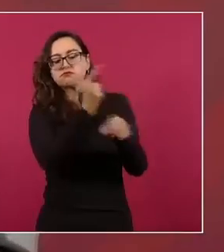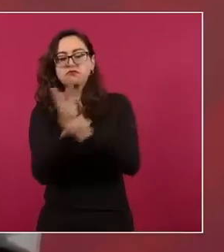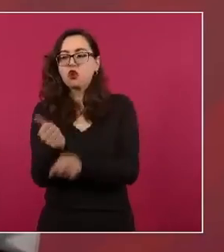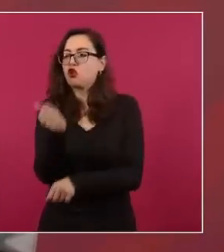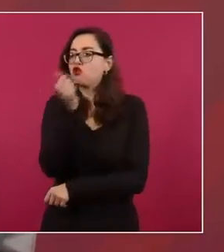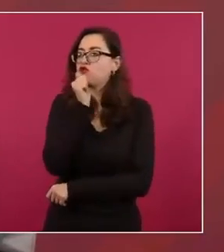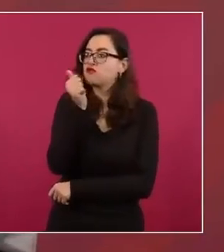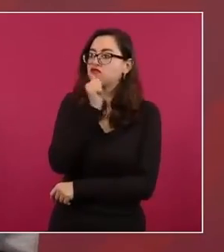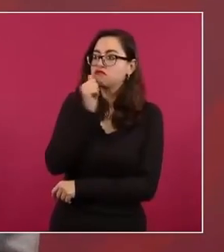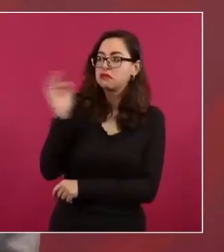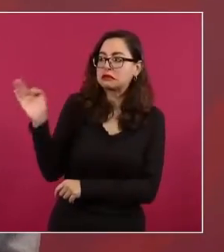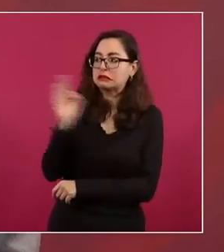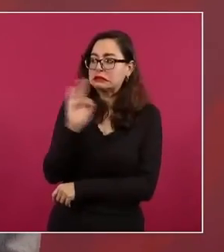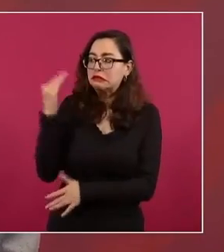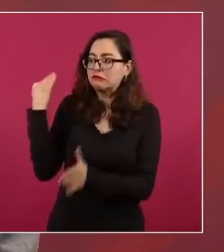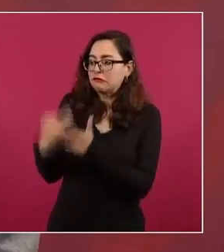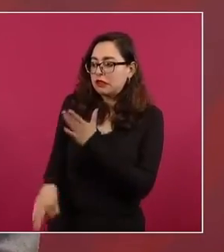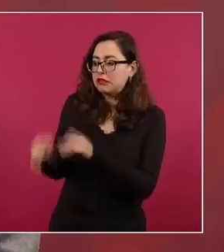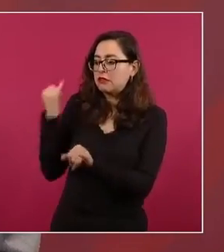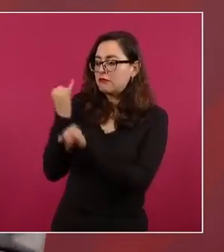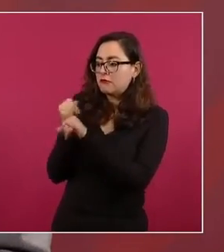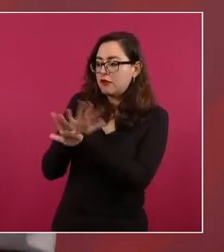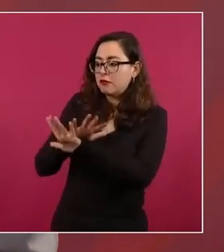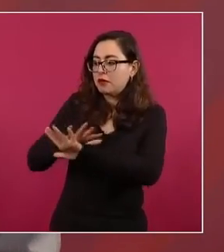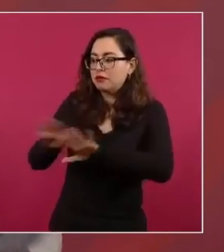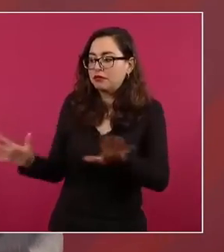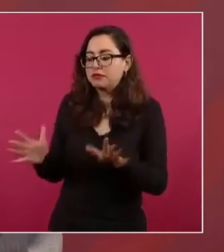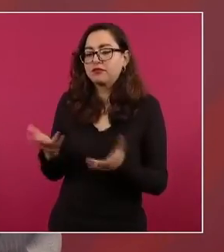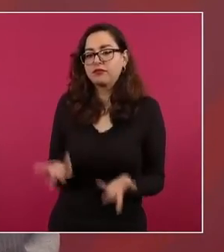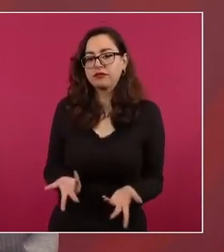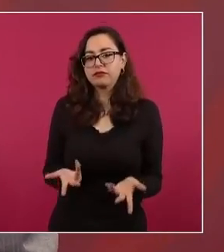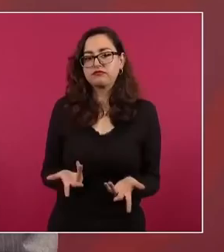en el pináculo.